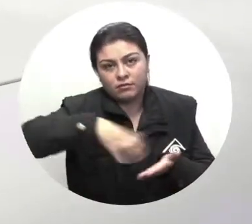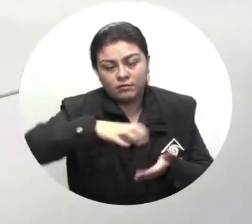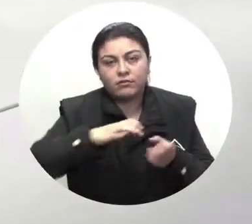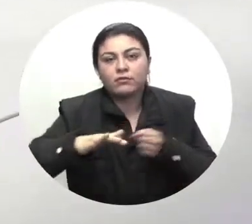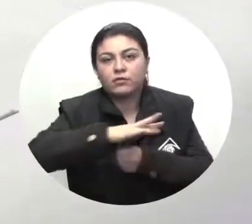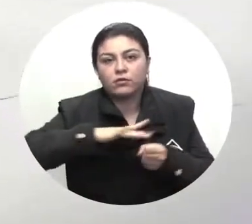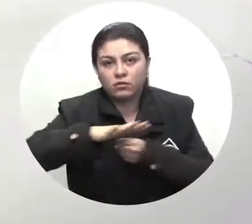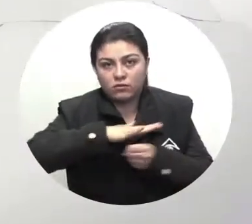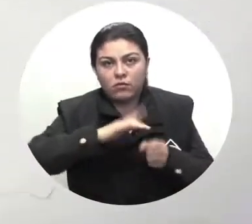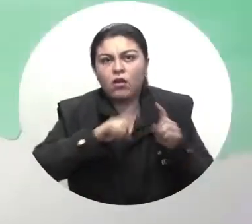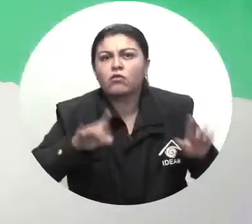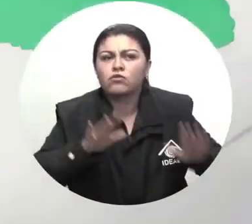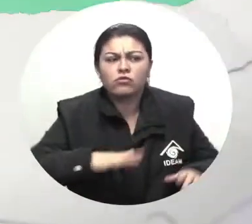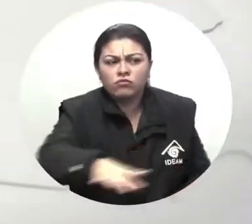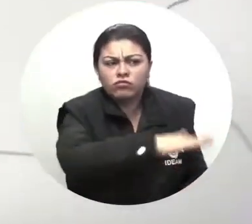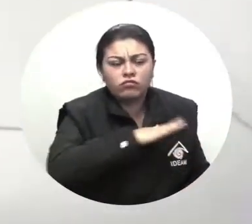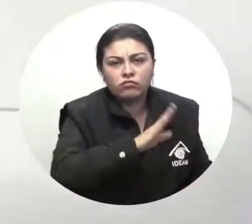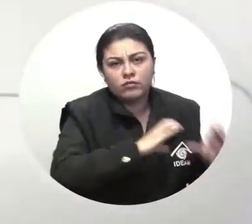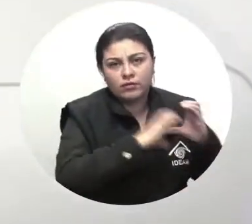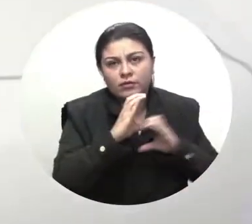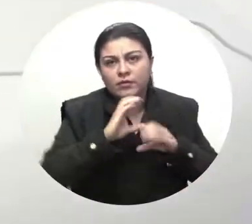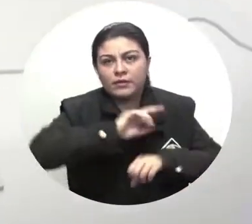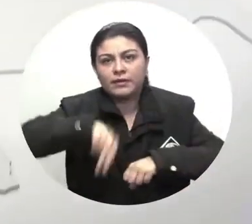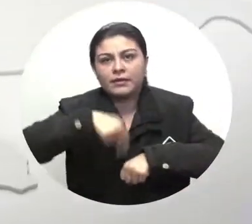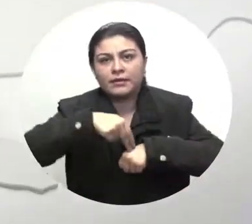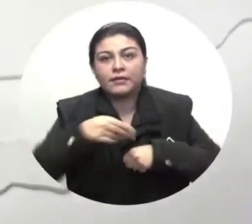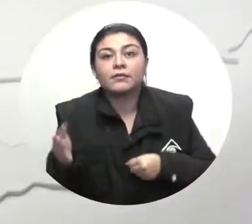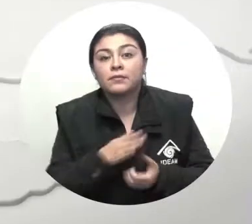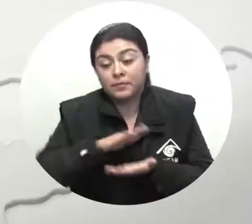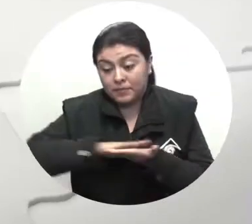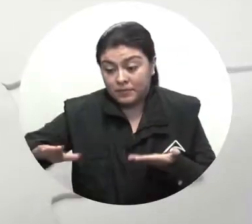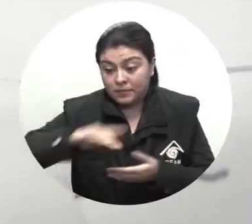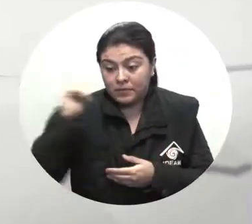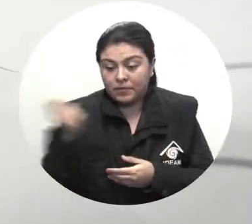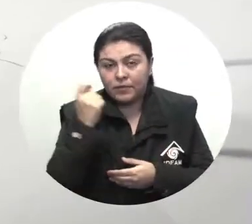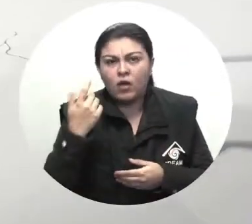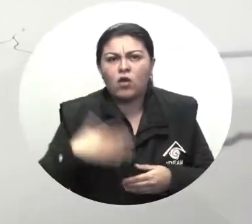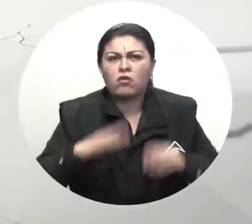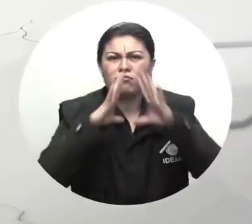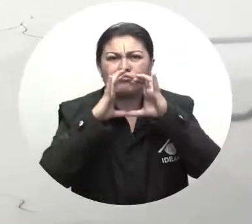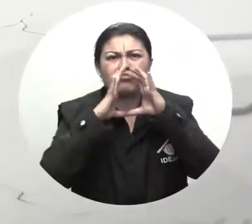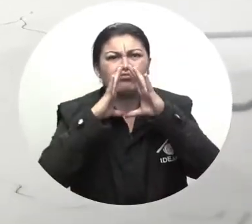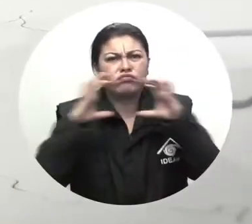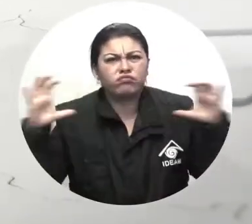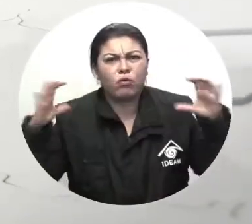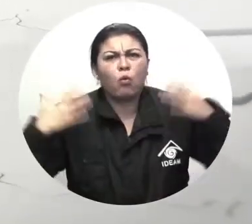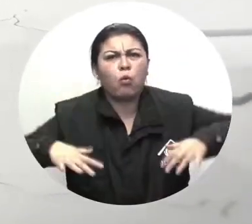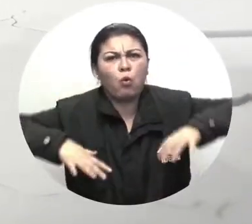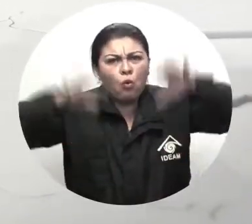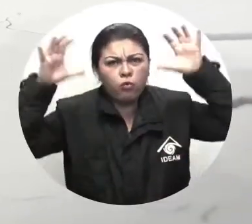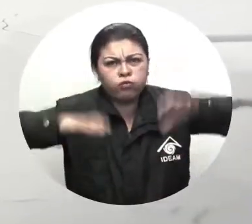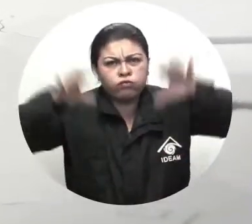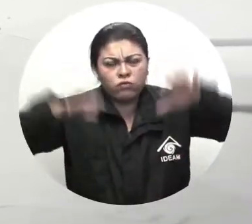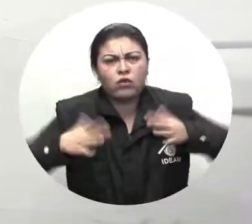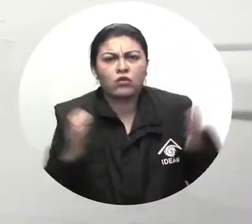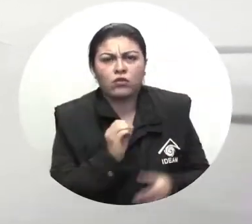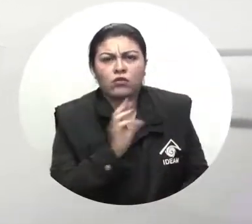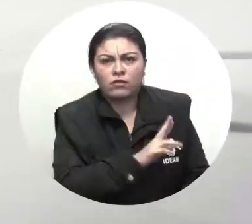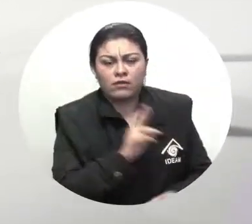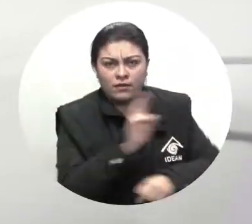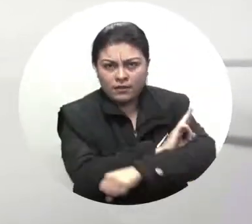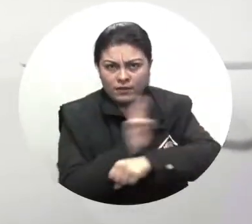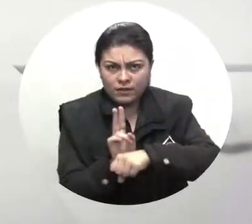Cundinamarca y en zonas de montaña del Cauca y Nariño. En los llanos orientales se estima abundante nubosidad con lluvias sobre el oriente del Bichada,